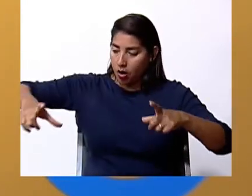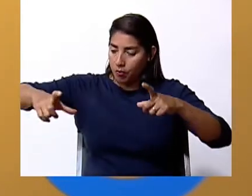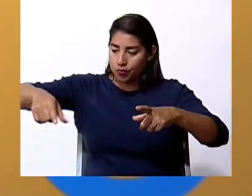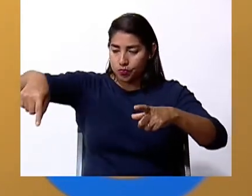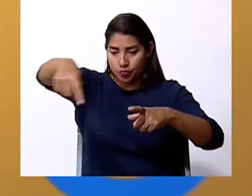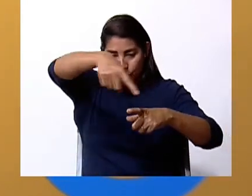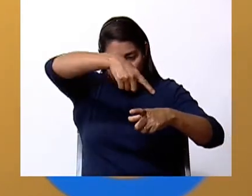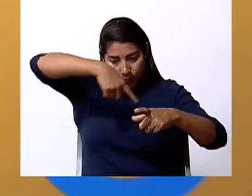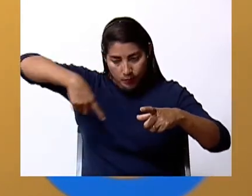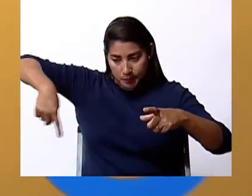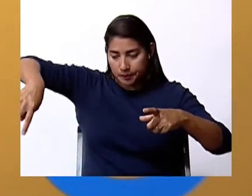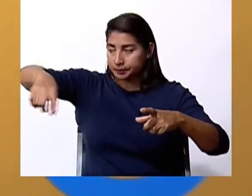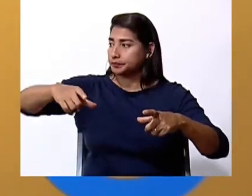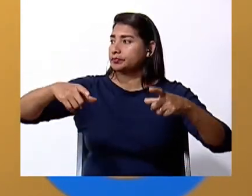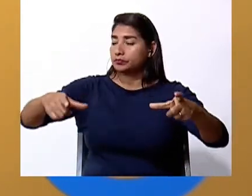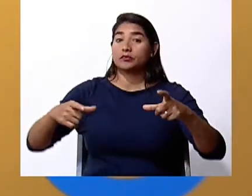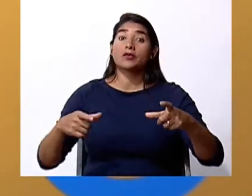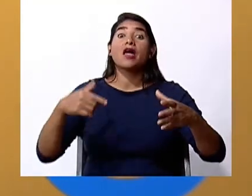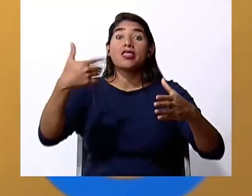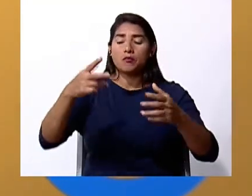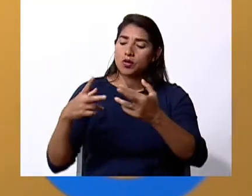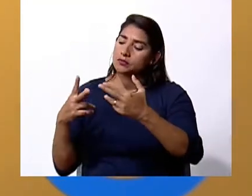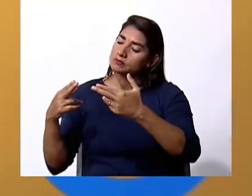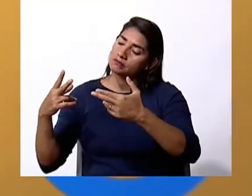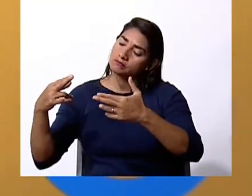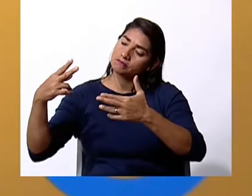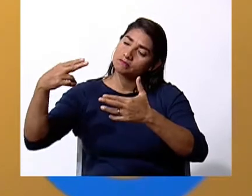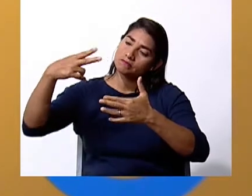lo recortan.